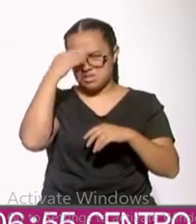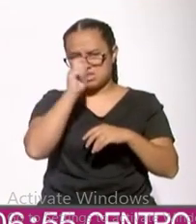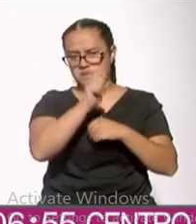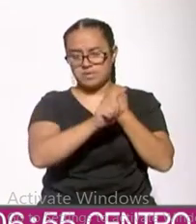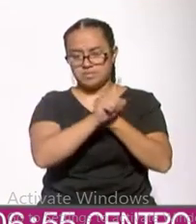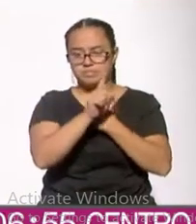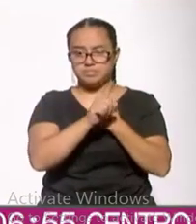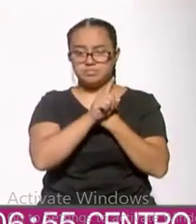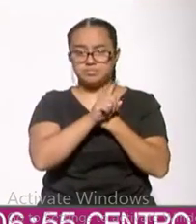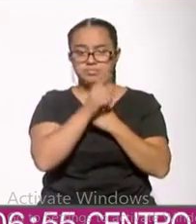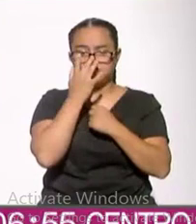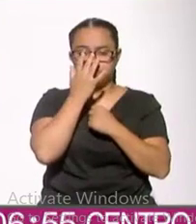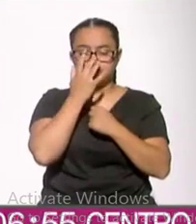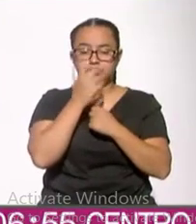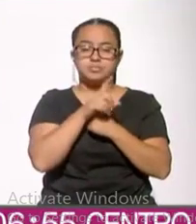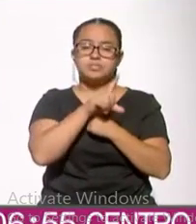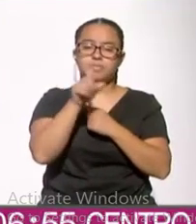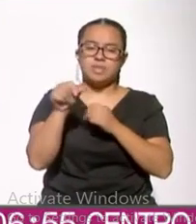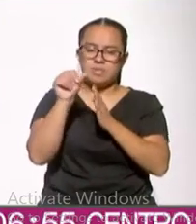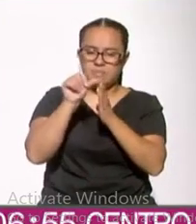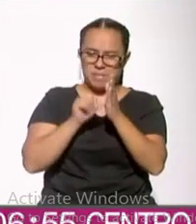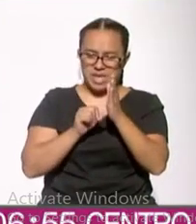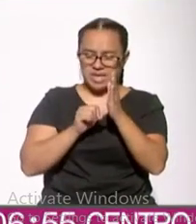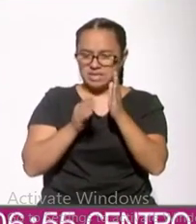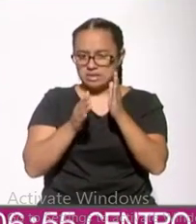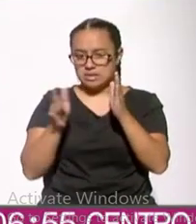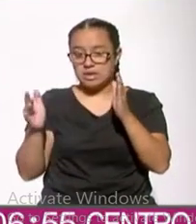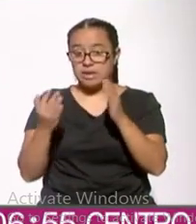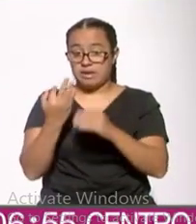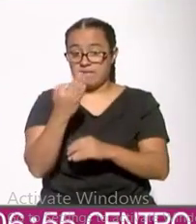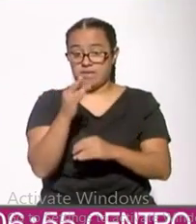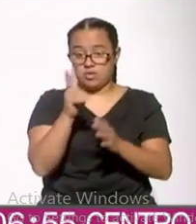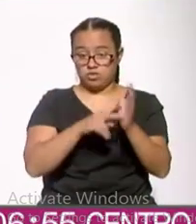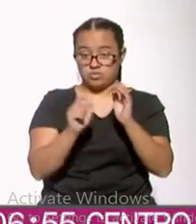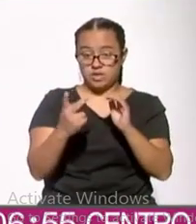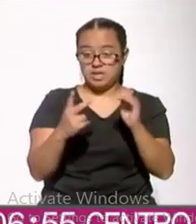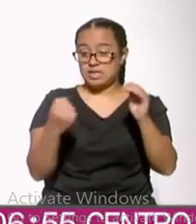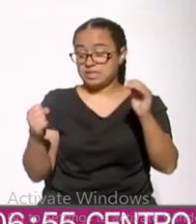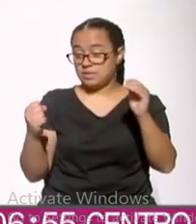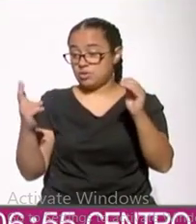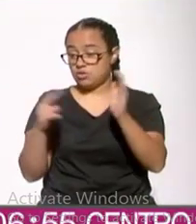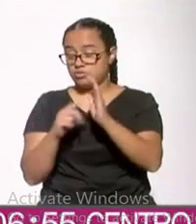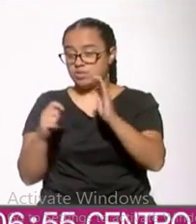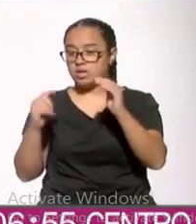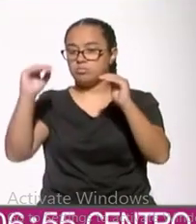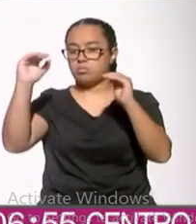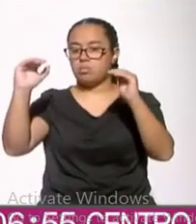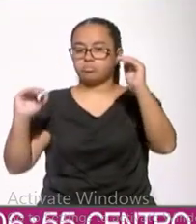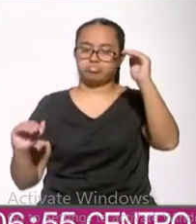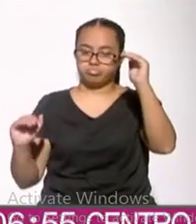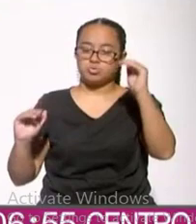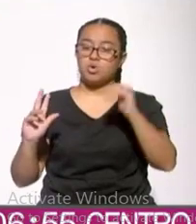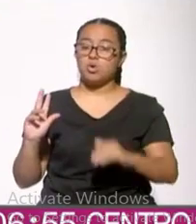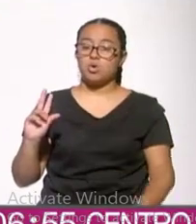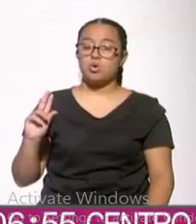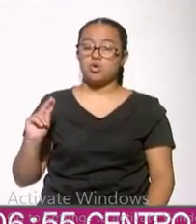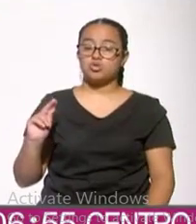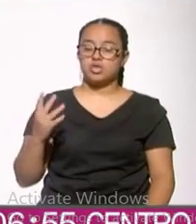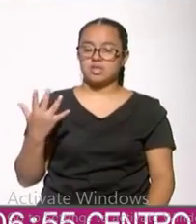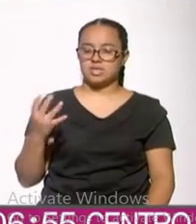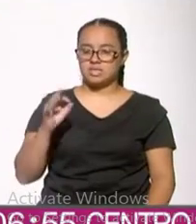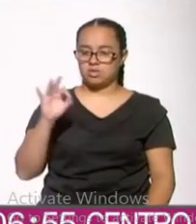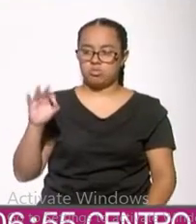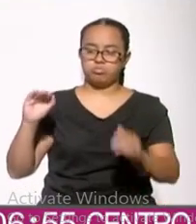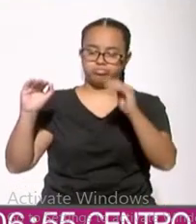Ya en unos pocos meses baja de febrero del 22 a septiembre del 22, baja 85%